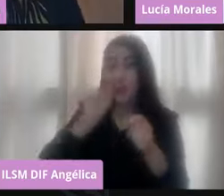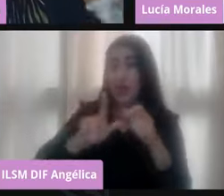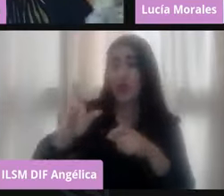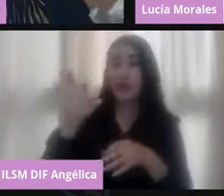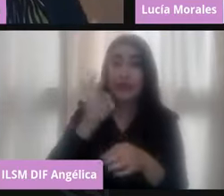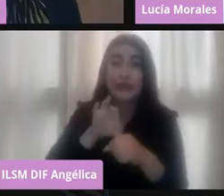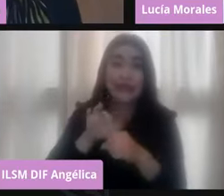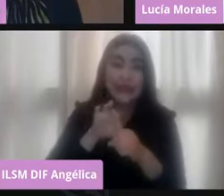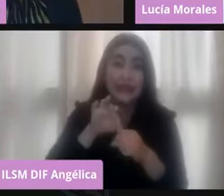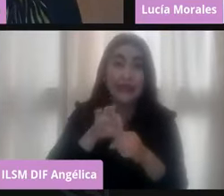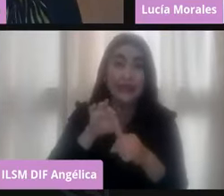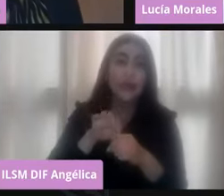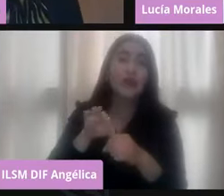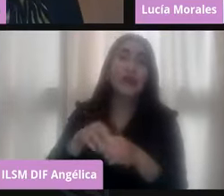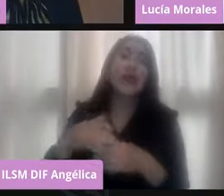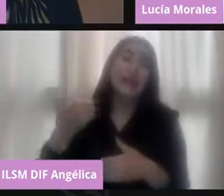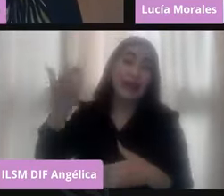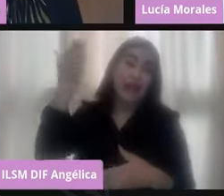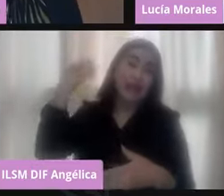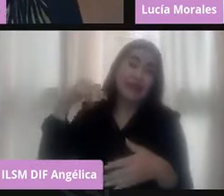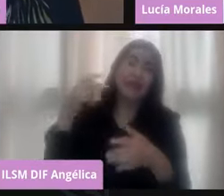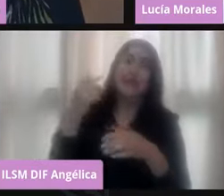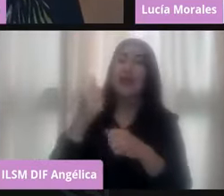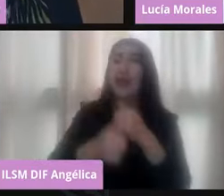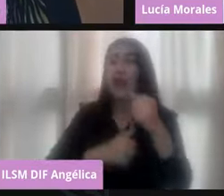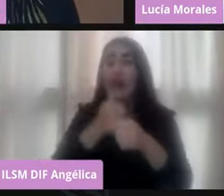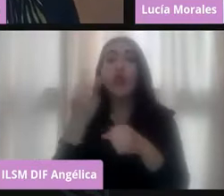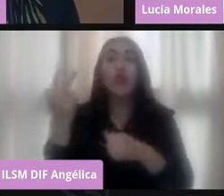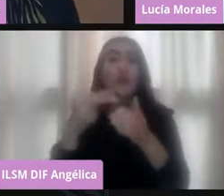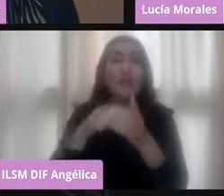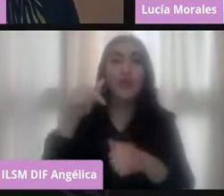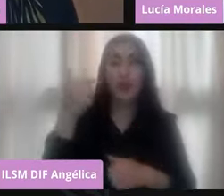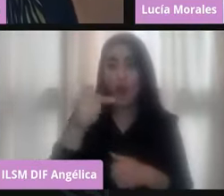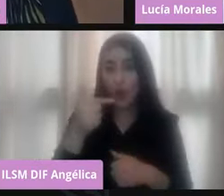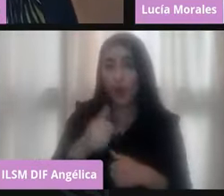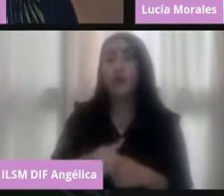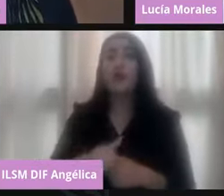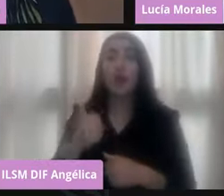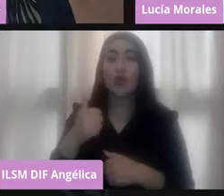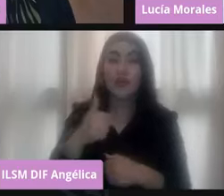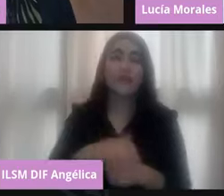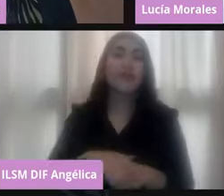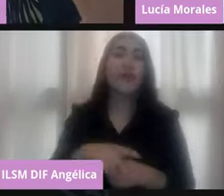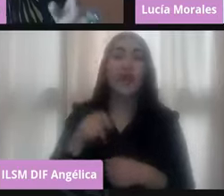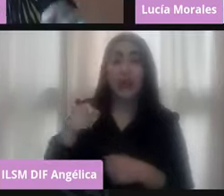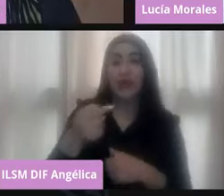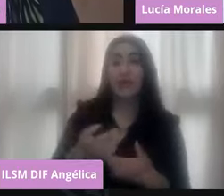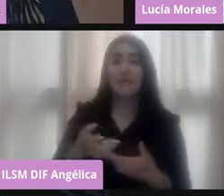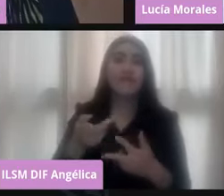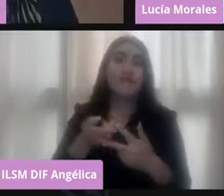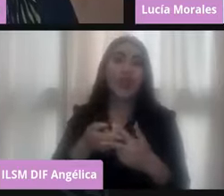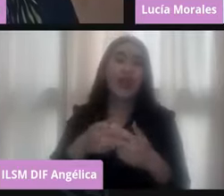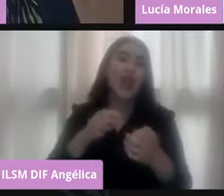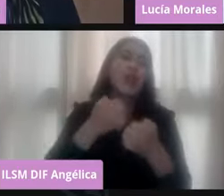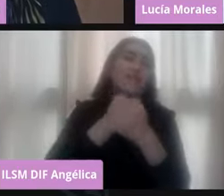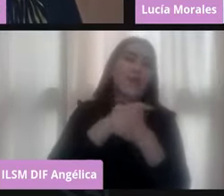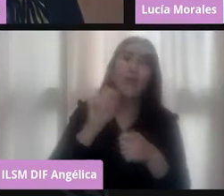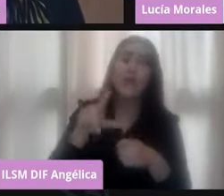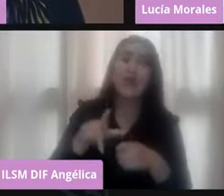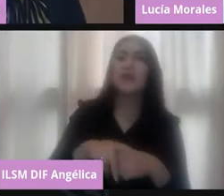Electoral desde el año 2011, en el encargo de vocal de capacitación electoral y educación cívica en la Junta